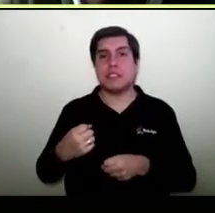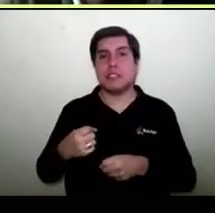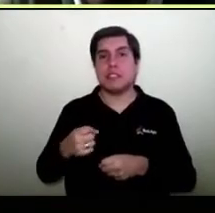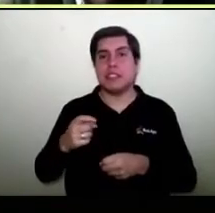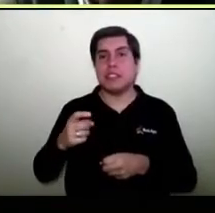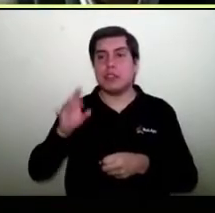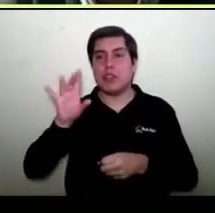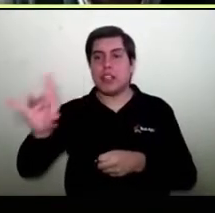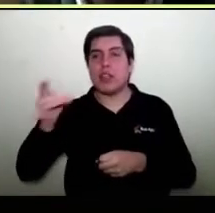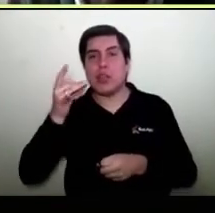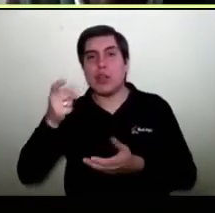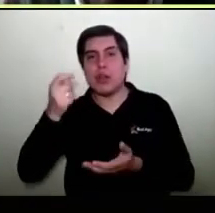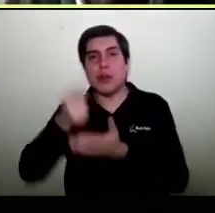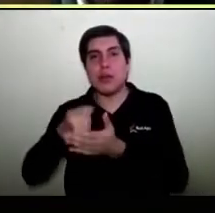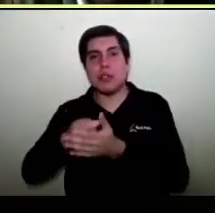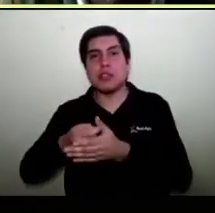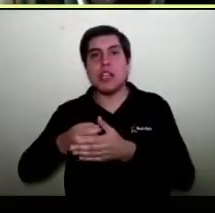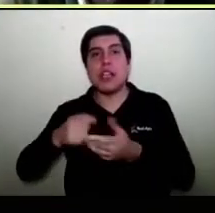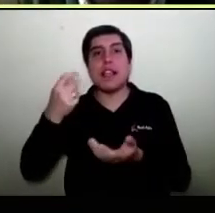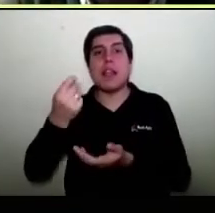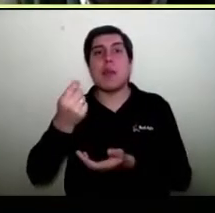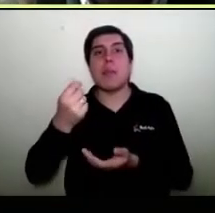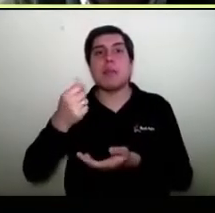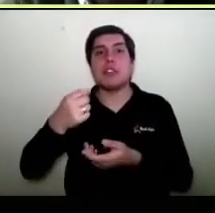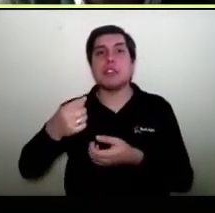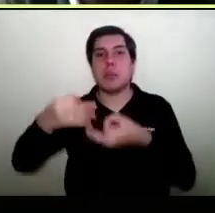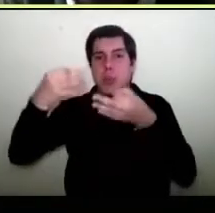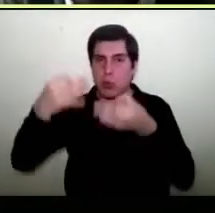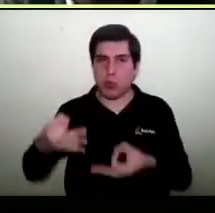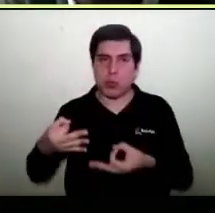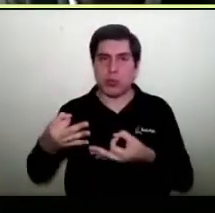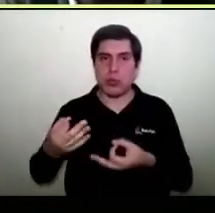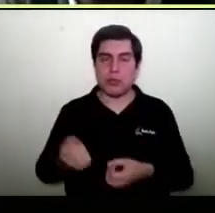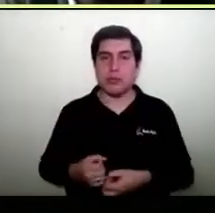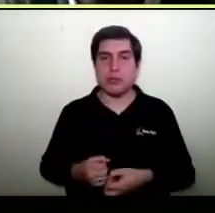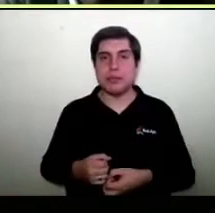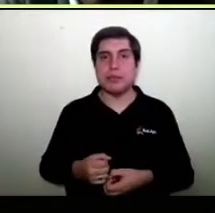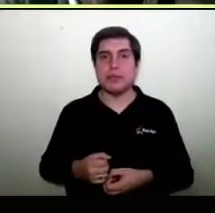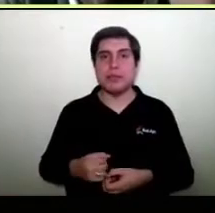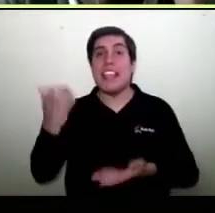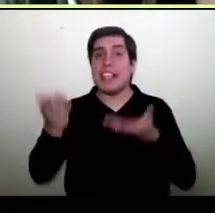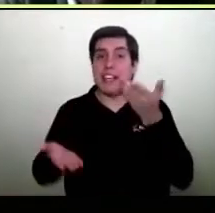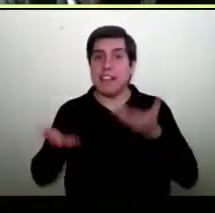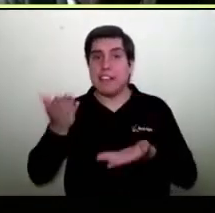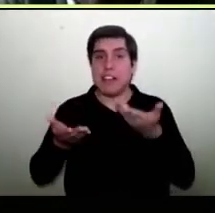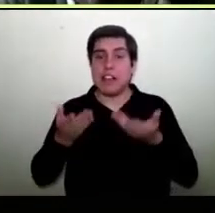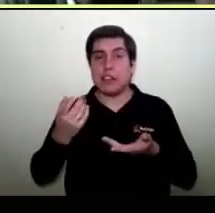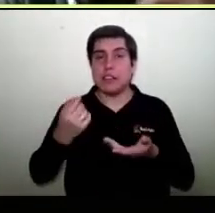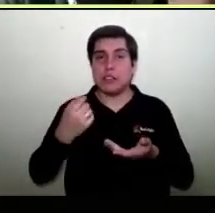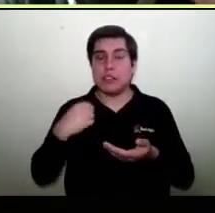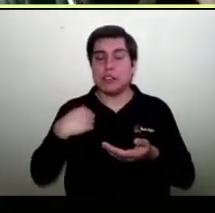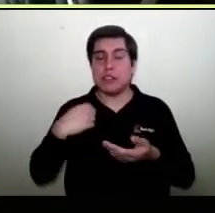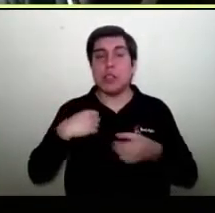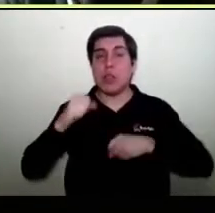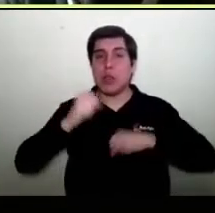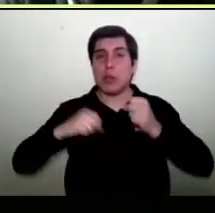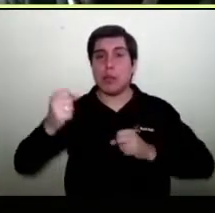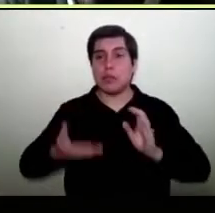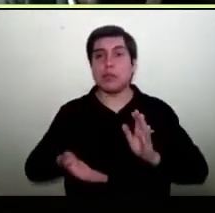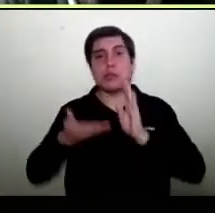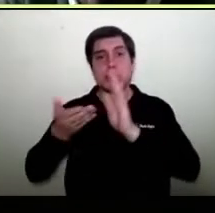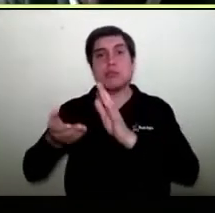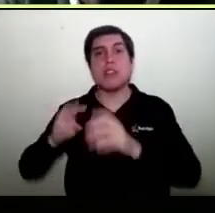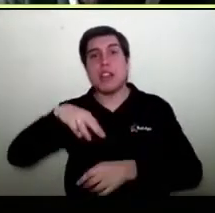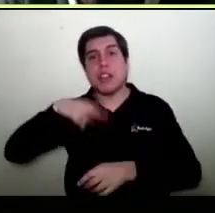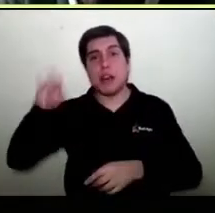compra a un precio justo. ¿Qué significa esa preferencia de compra a un precio justo? Vengo yo con una iniciativa, la pongo en el mall